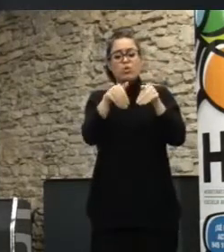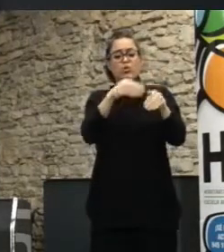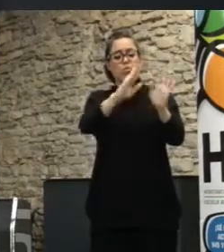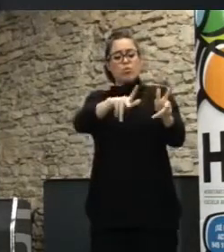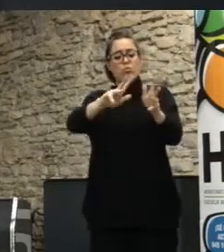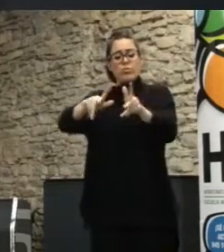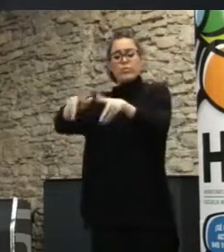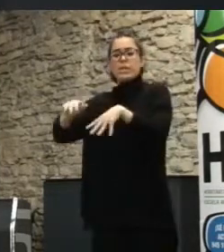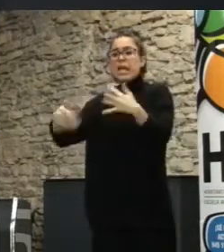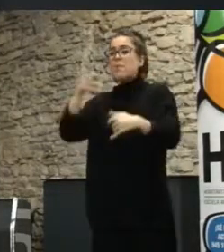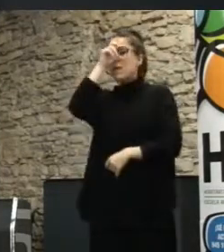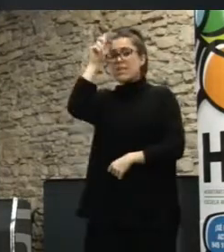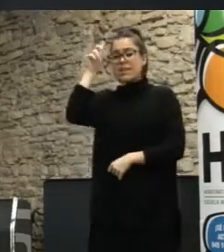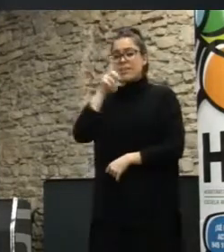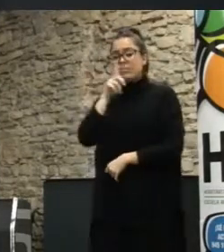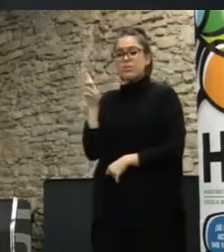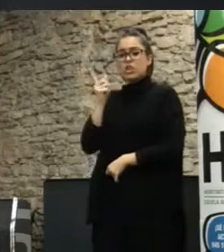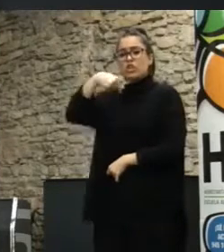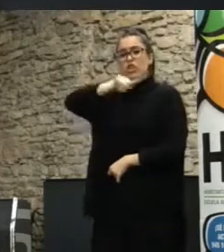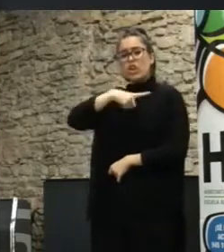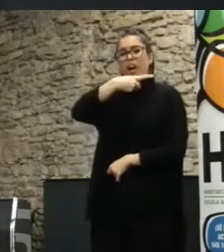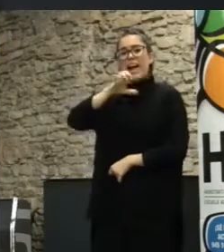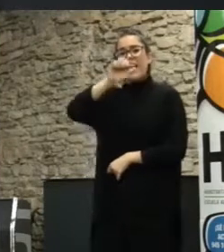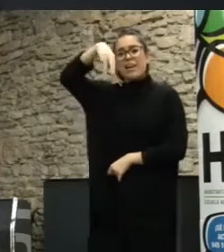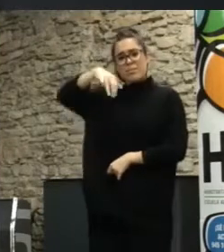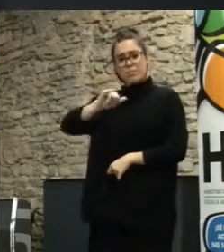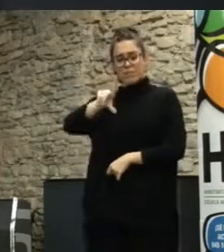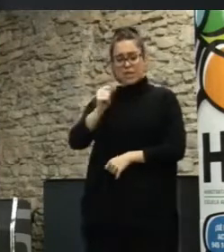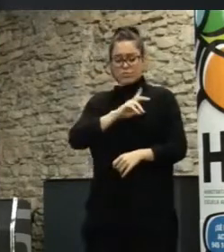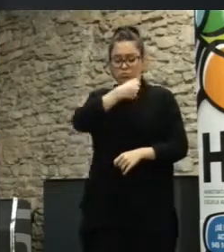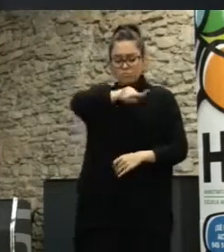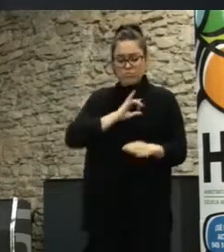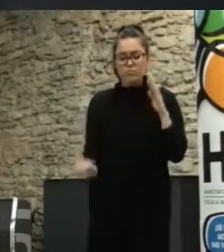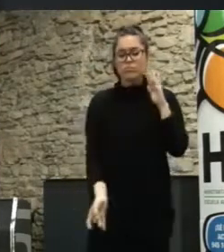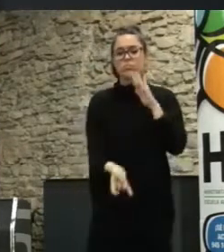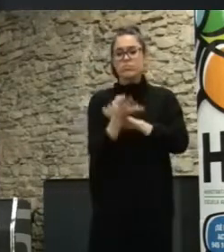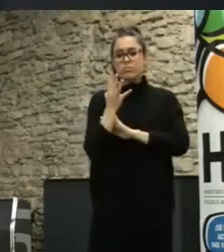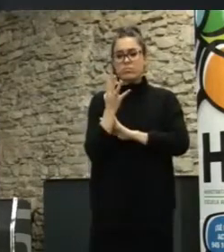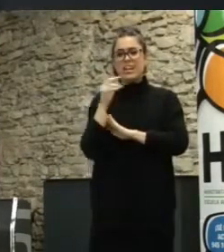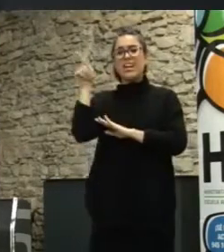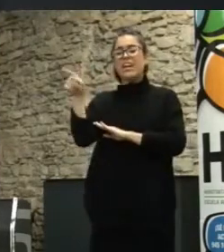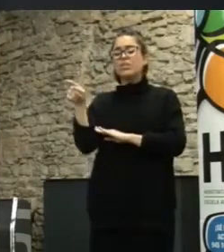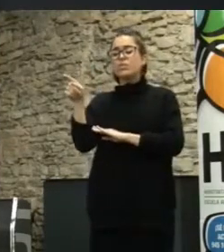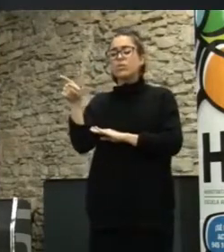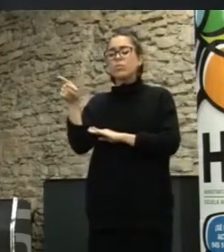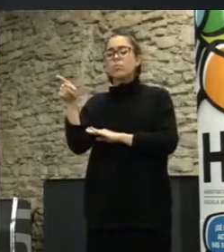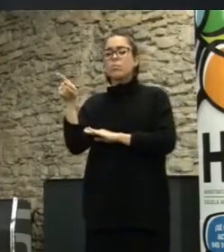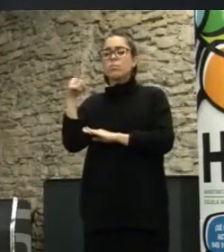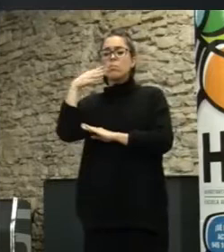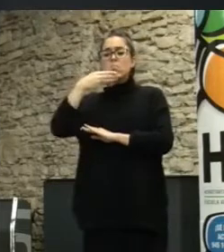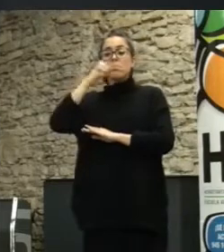en Madrid del año pasado montamos el G.M.I.L., que la cumbre ciudadana, el G.M.I.L. nació en Bélgica, hace dos años,